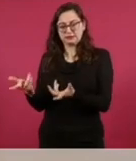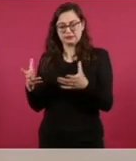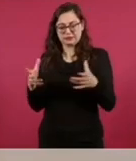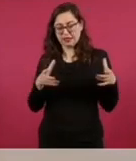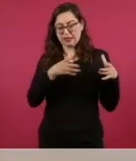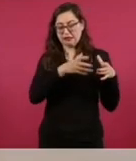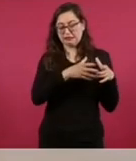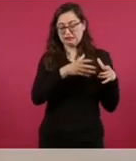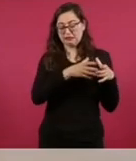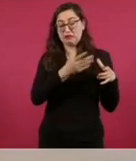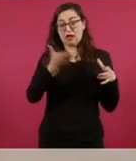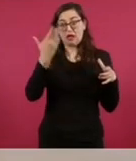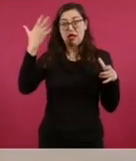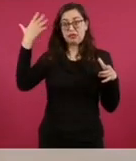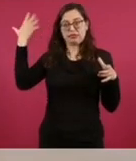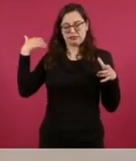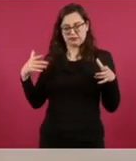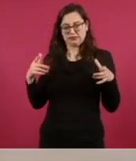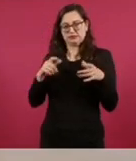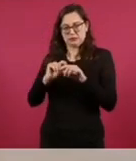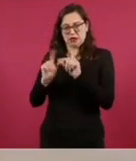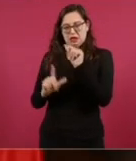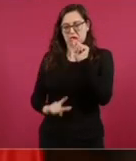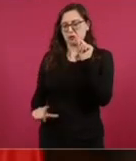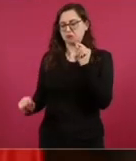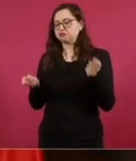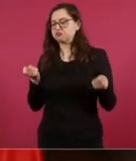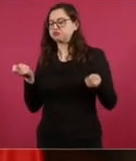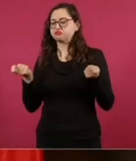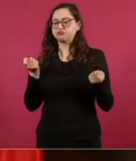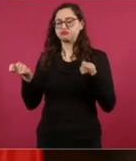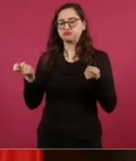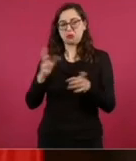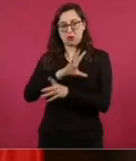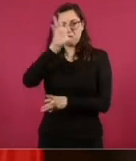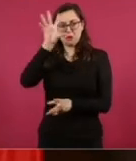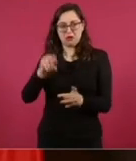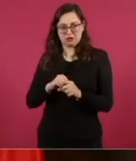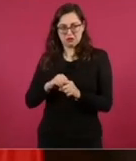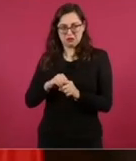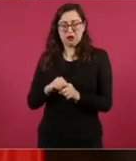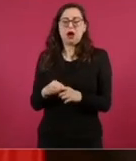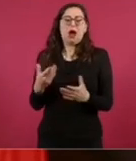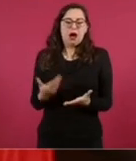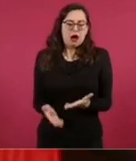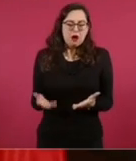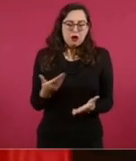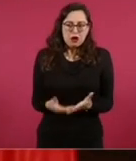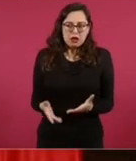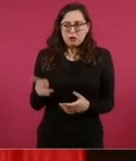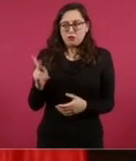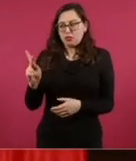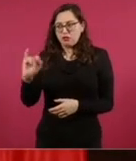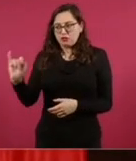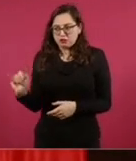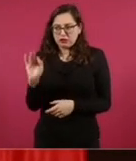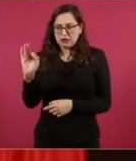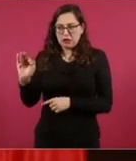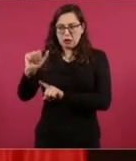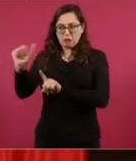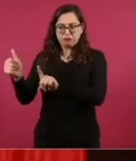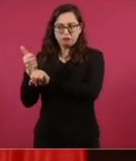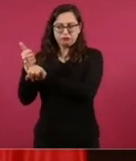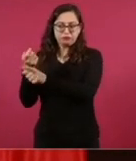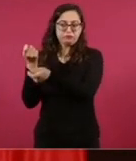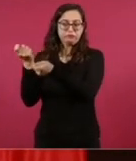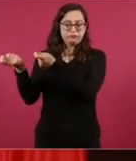y nunca el